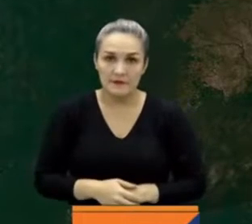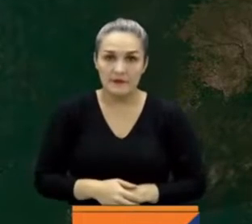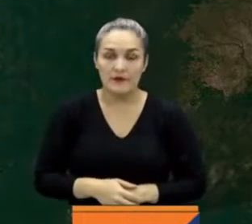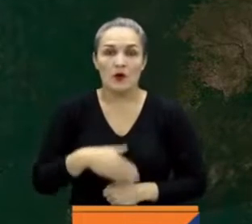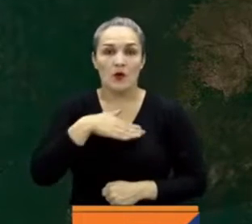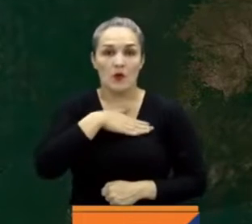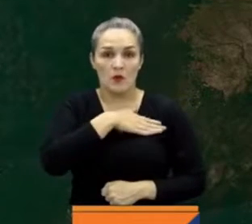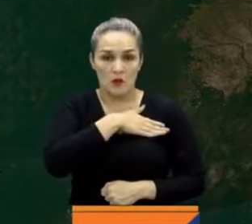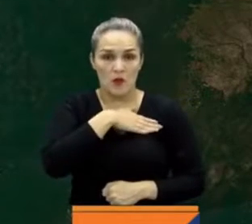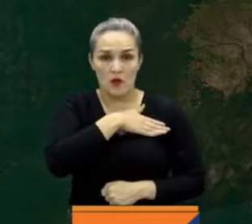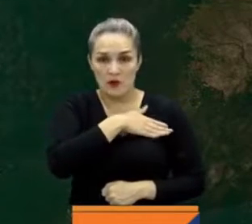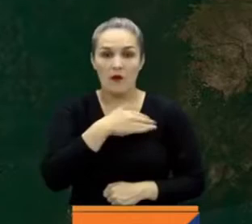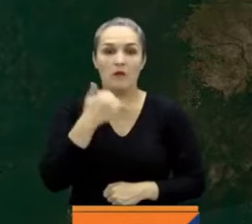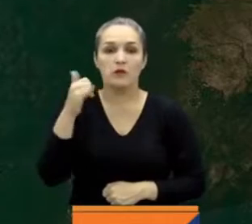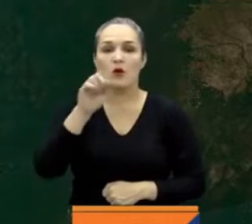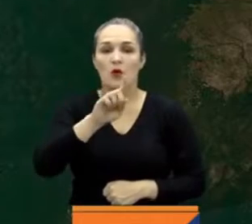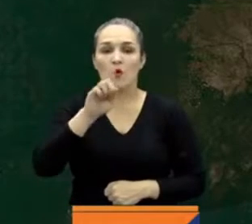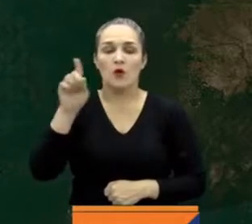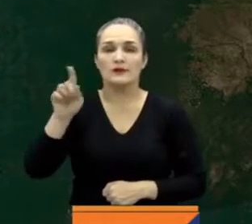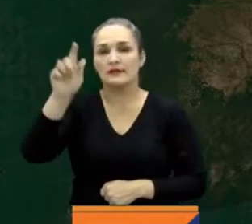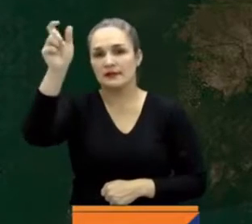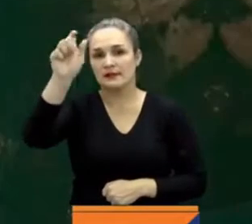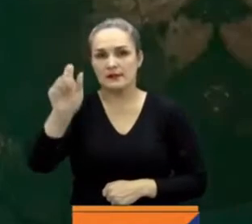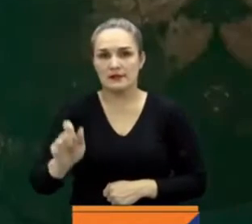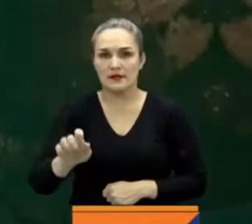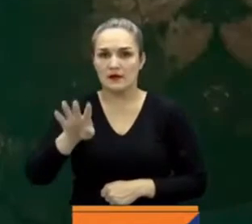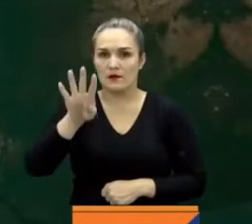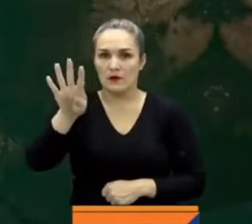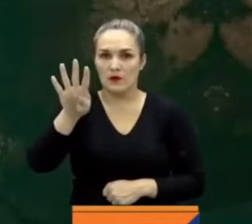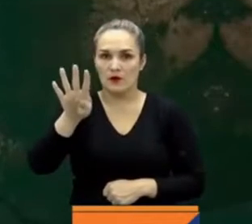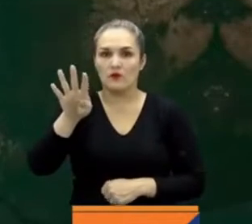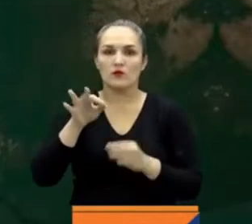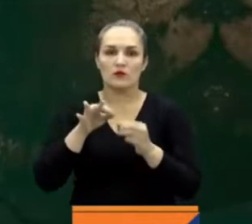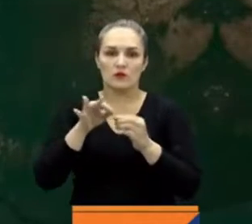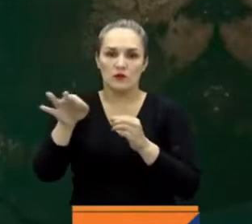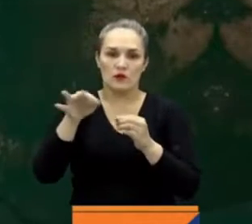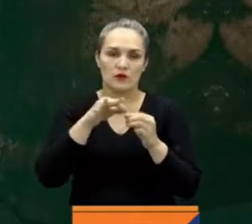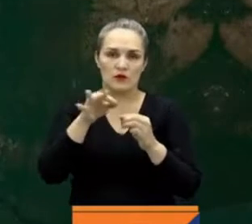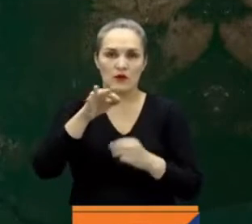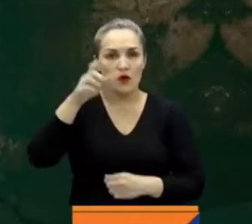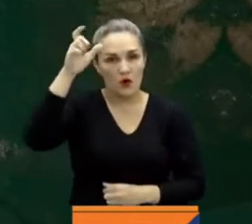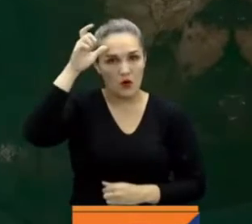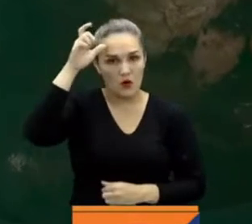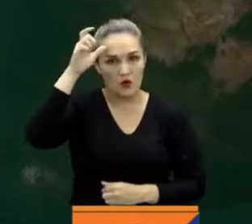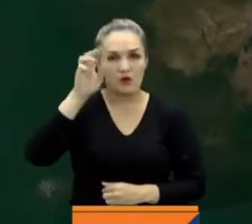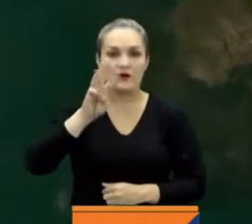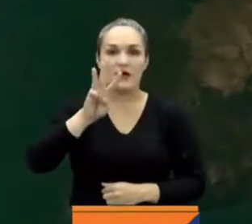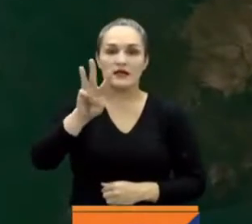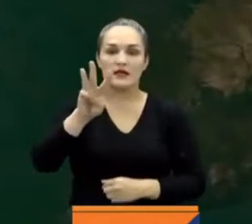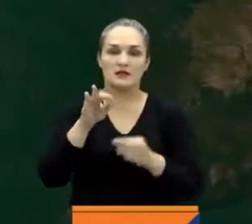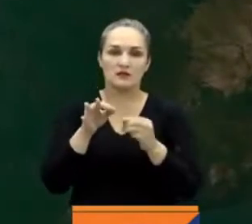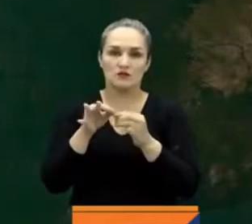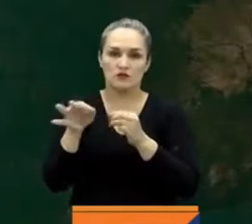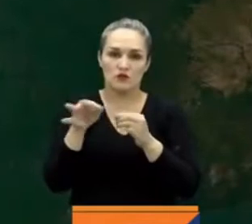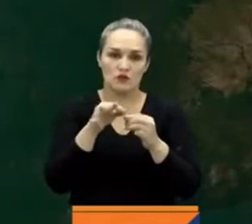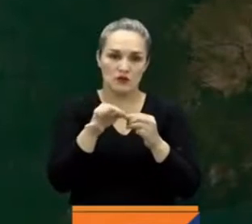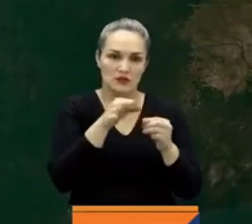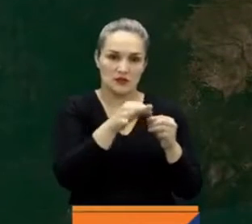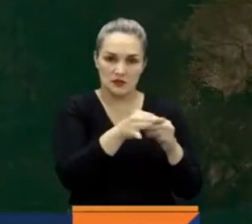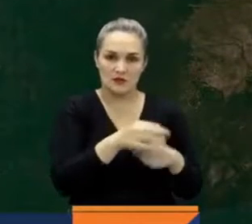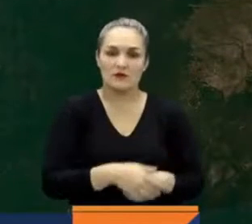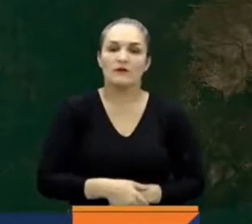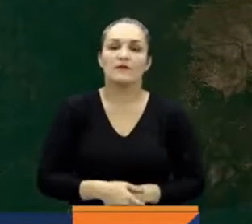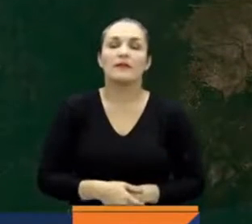el departamento de Bolívar con 11 municipios, Cesar con 4 municipios, Córdoba, 3 municipios con riesgo de afectación,